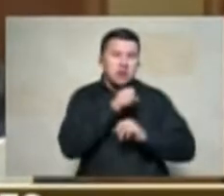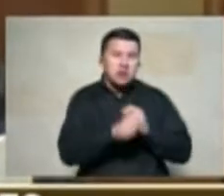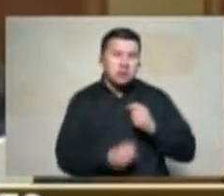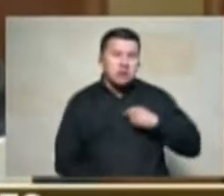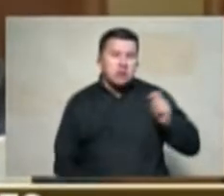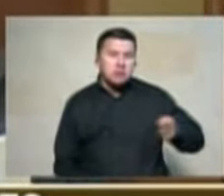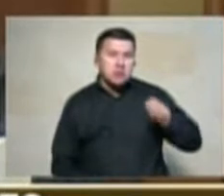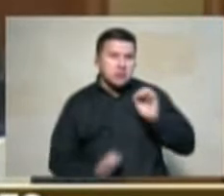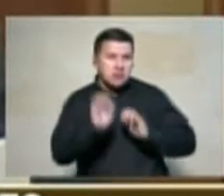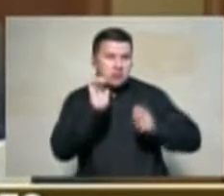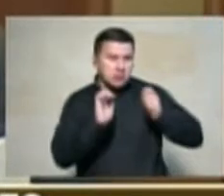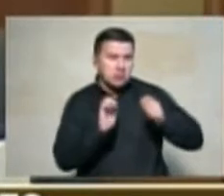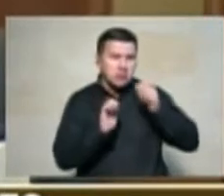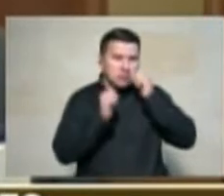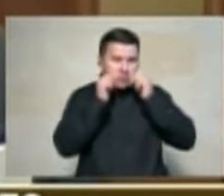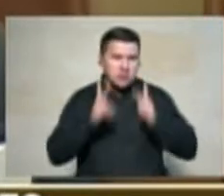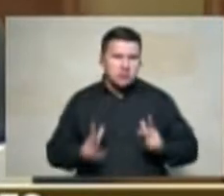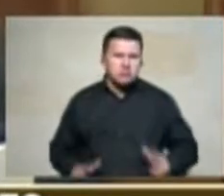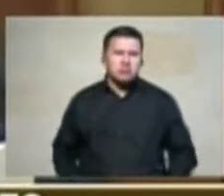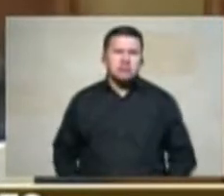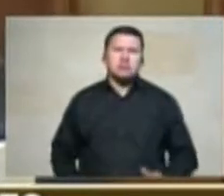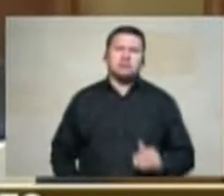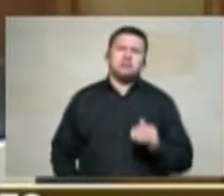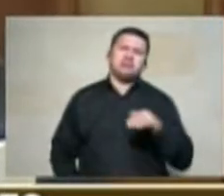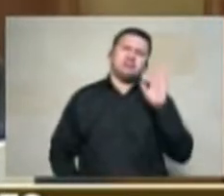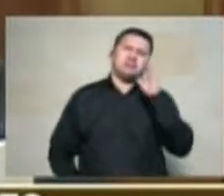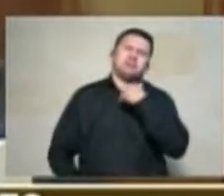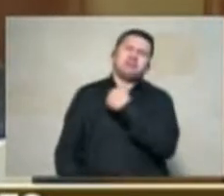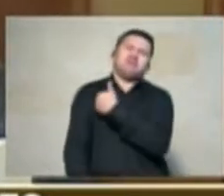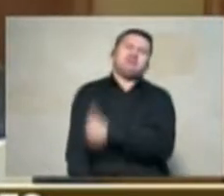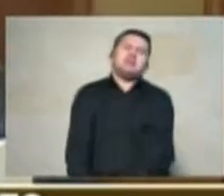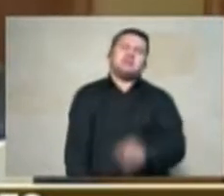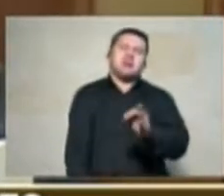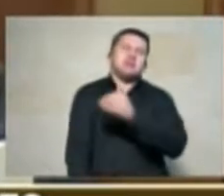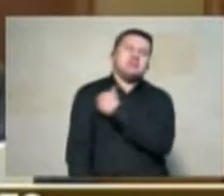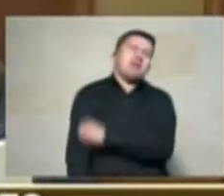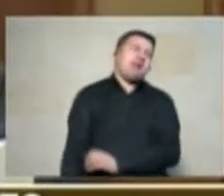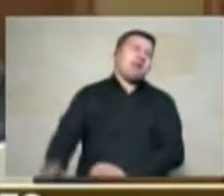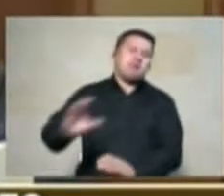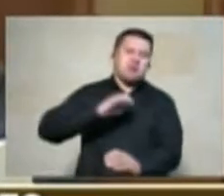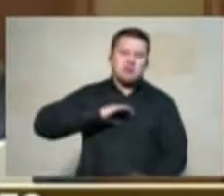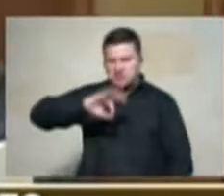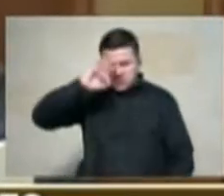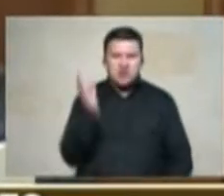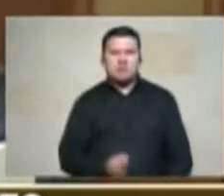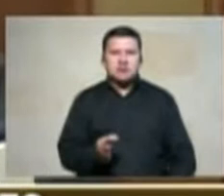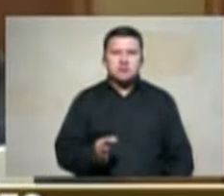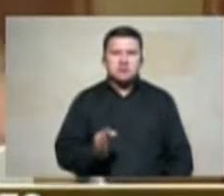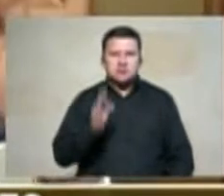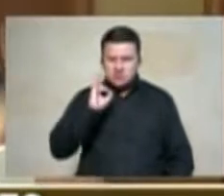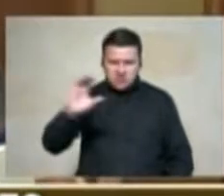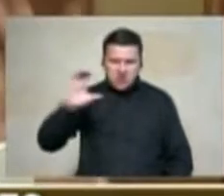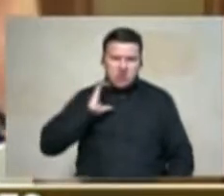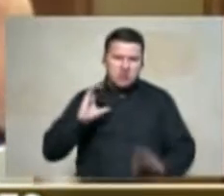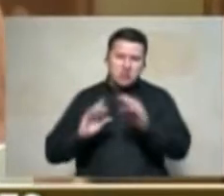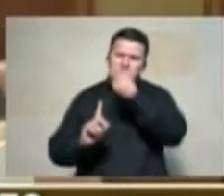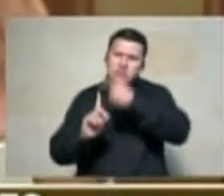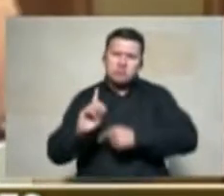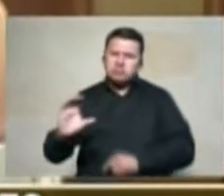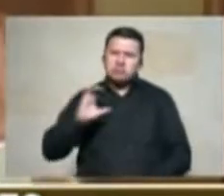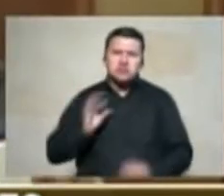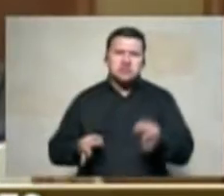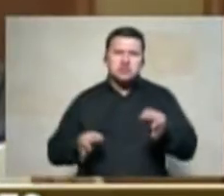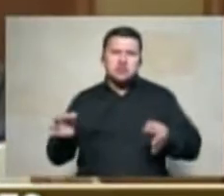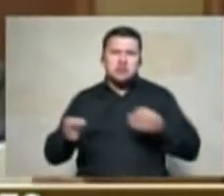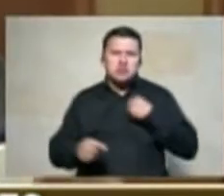yo hubiera sido millonario realmente jamás lo recibí cada mes recibía el cheque de mi sueldo y mi